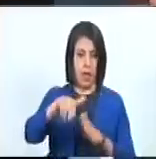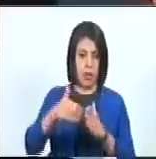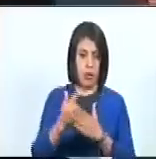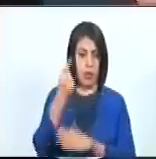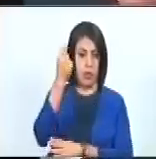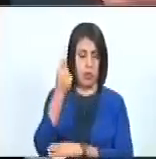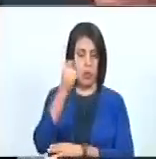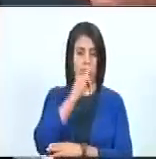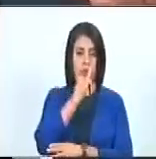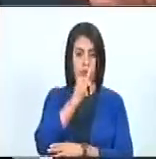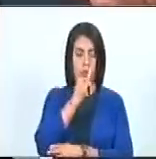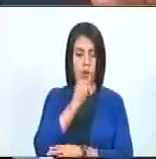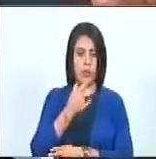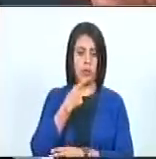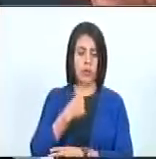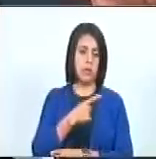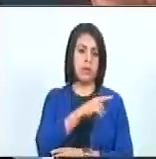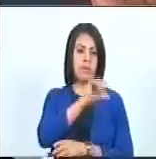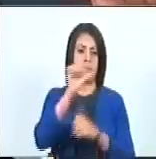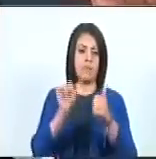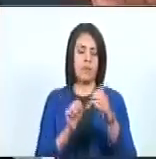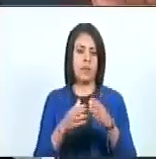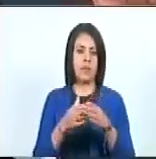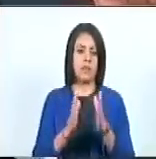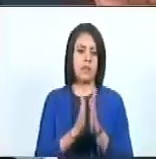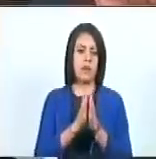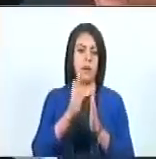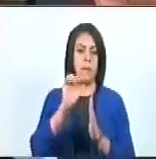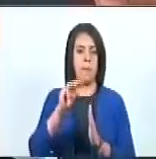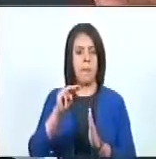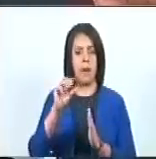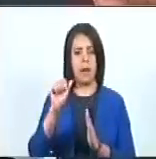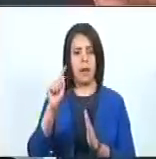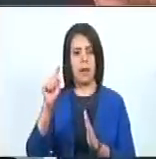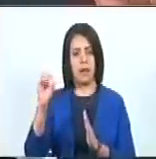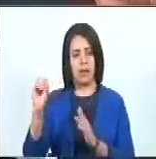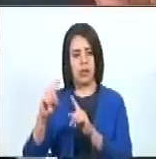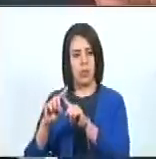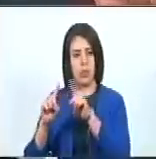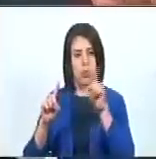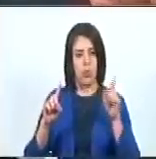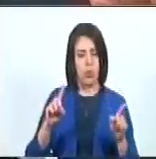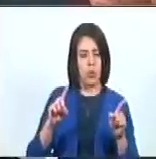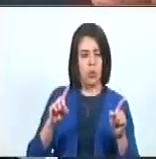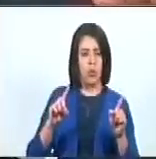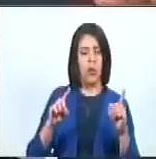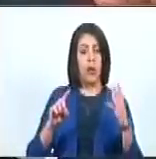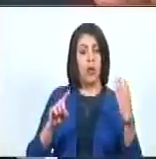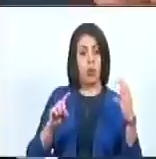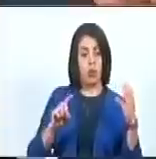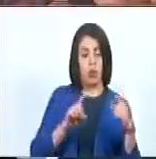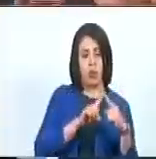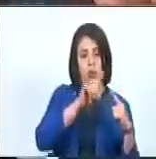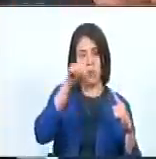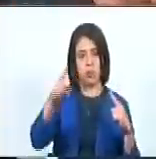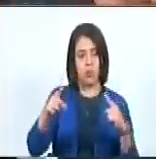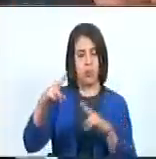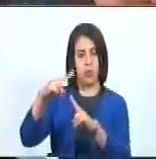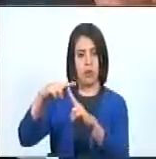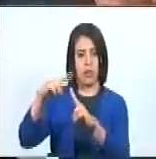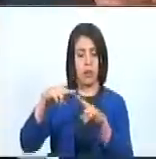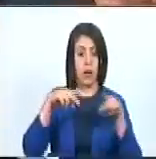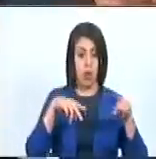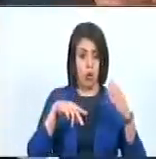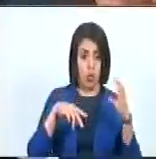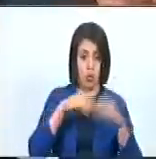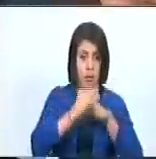que es la subestación de San Mateo y Piedecuesta de Cúcuta con vegadea hacia el estado Táchira. Del lado colombiano se